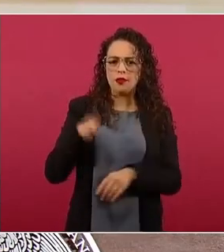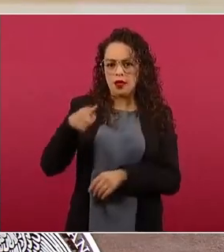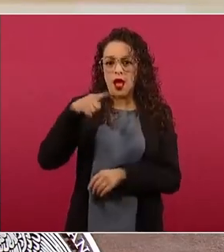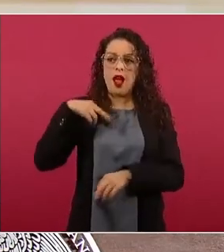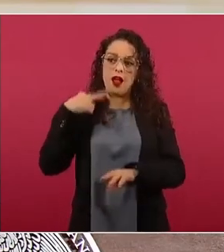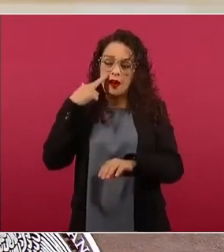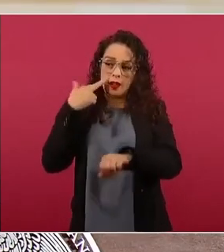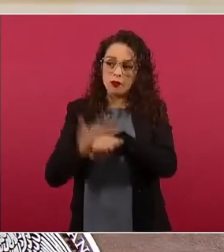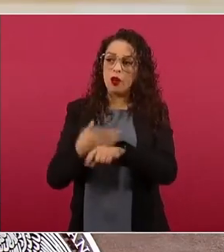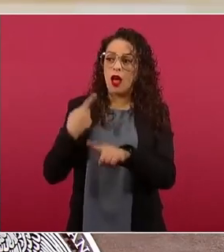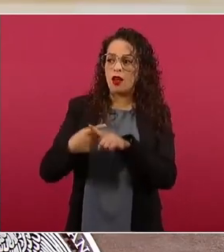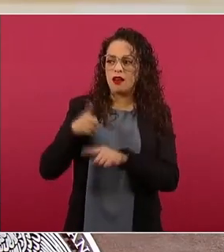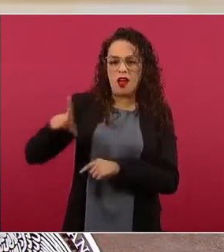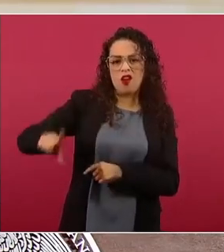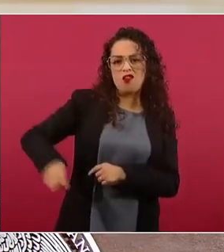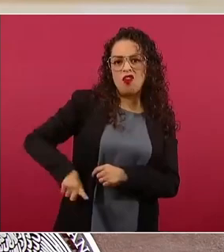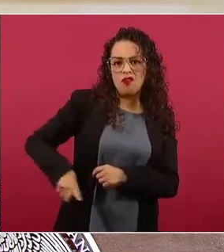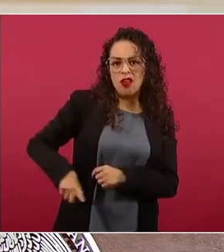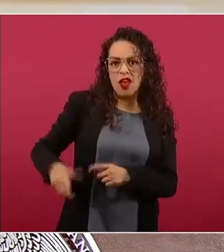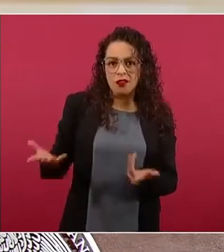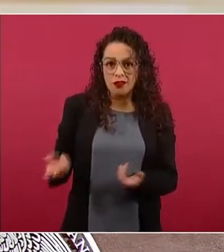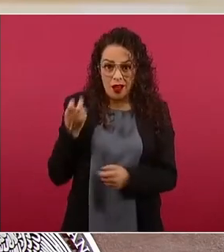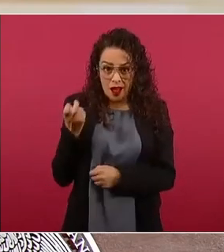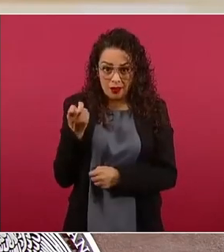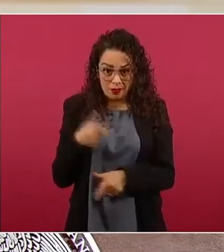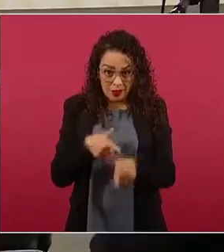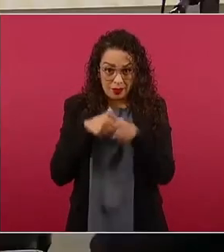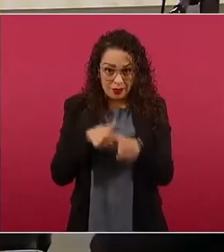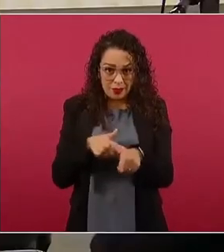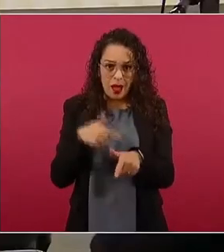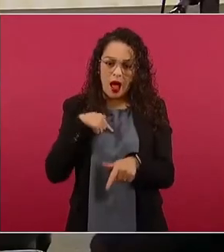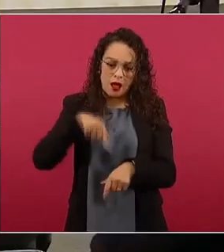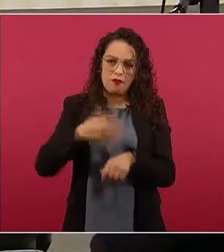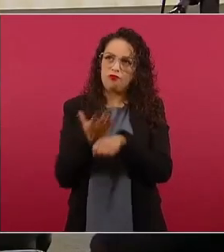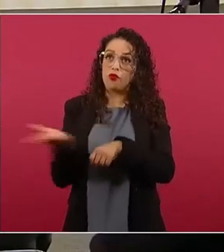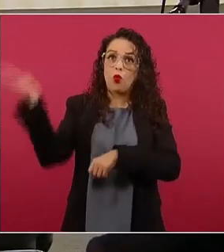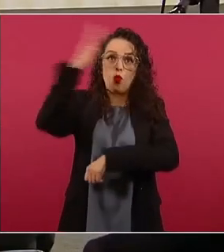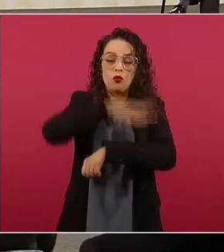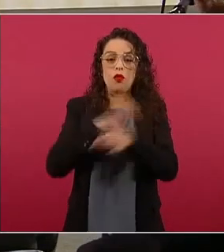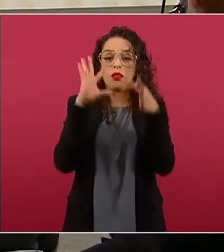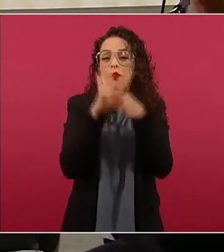entonces estaríamos aquí todo el día. Pero hasta aquí dejamos la sección. Muchas gracias.